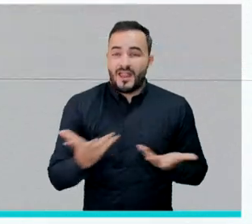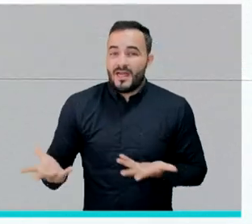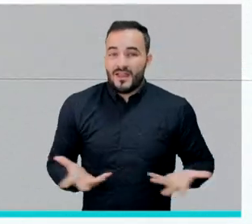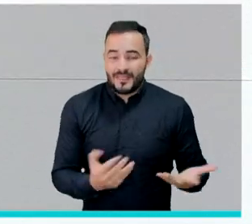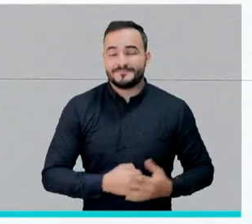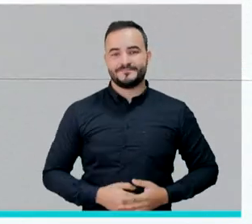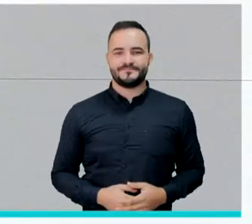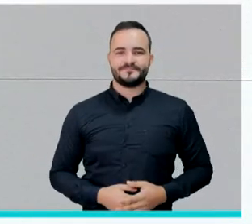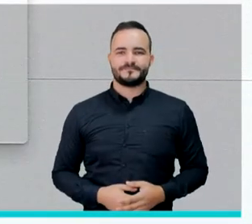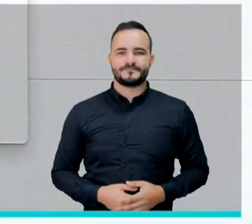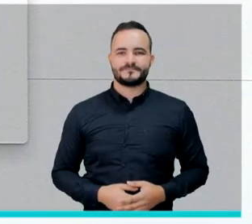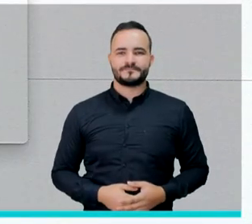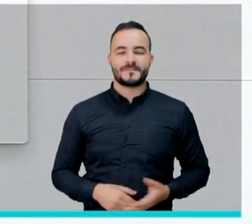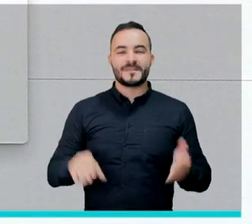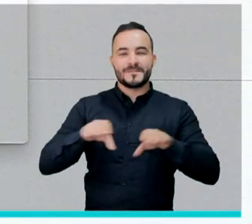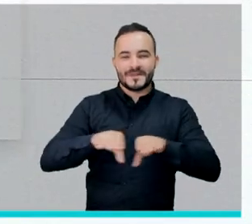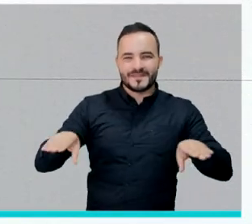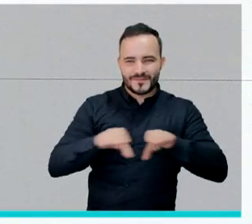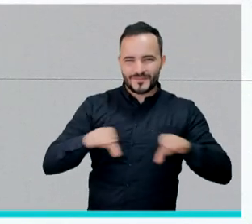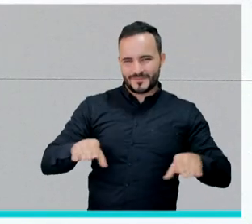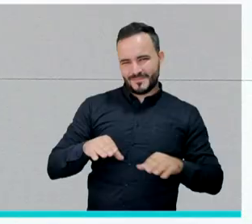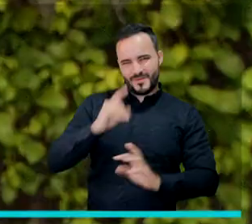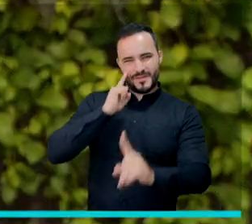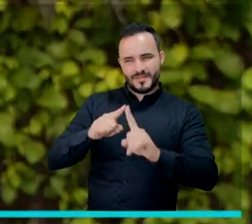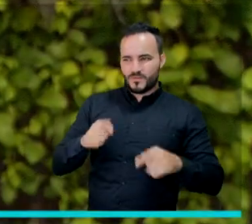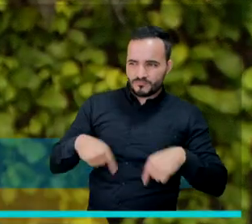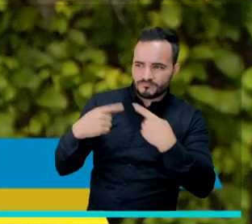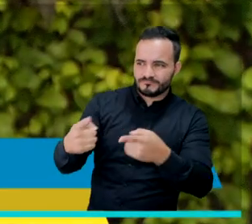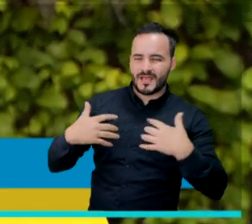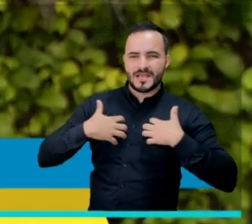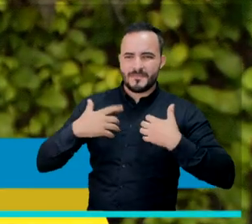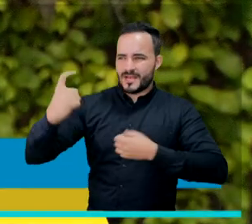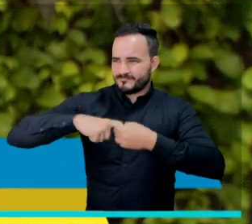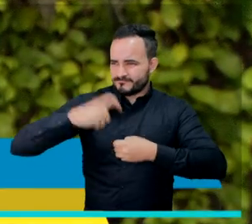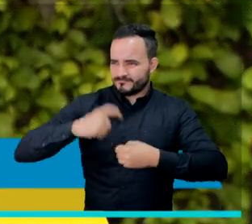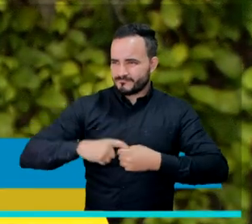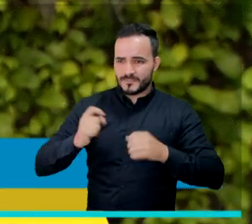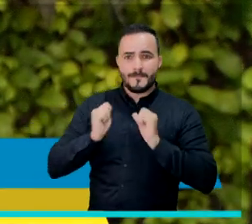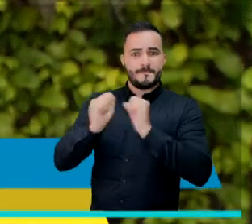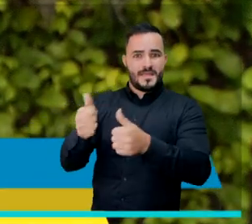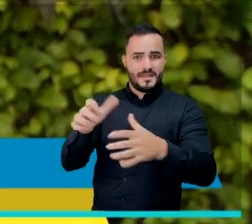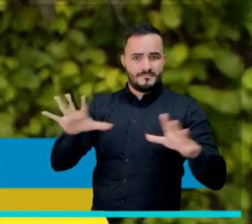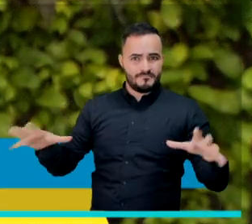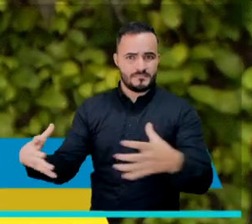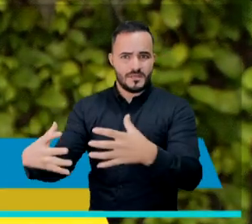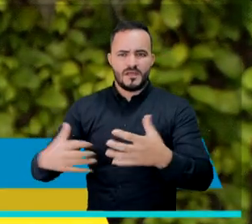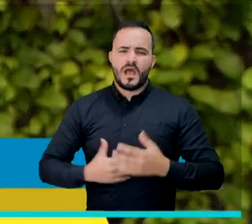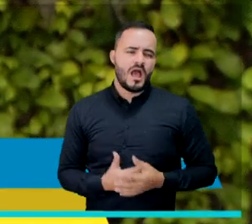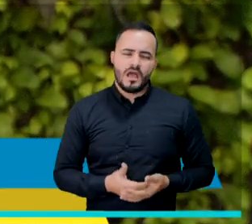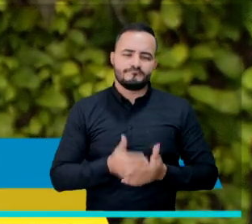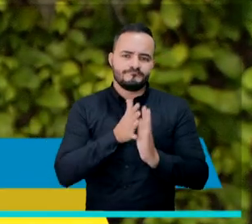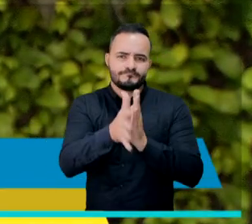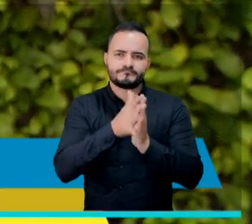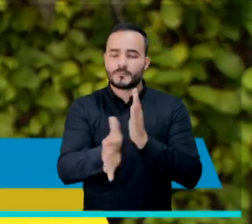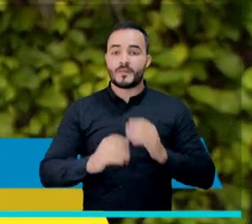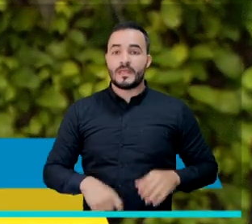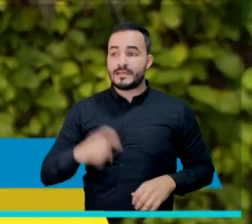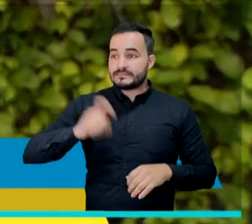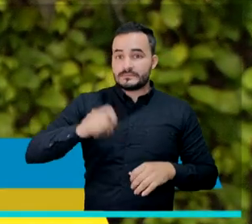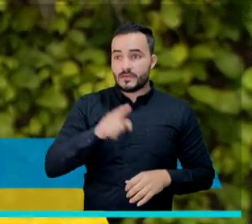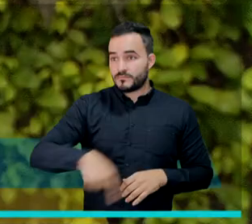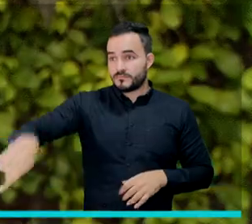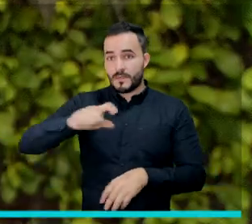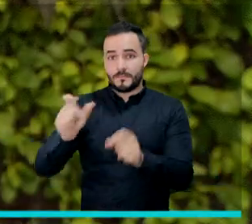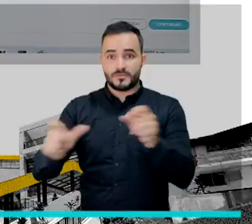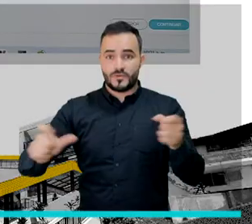La plataforma Medellín me cuida bienestar animal simplemente consiste en un registro que hacen las